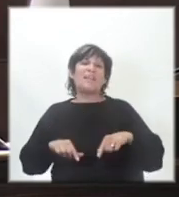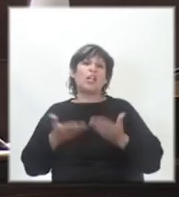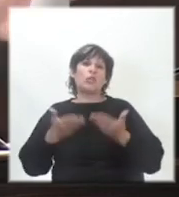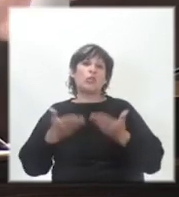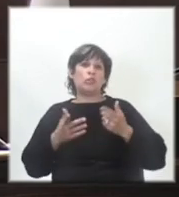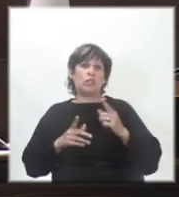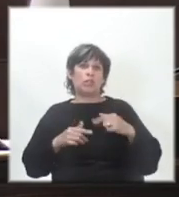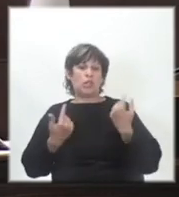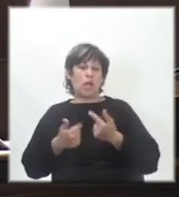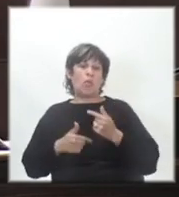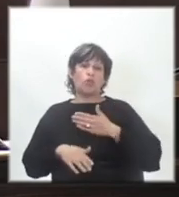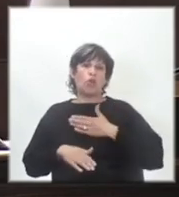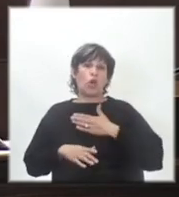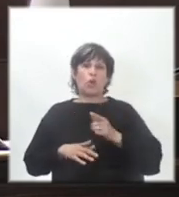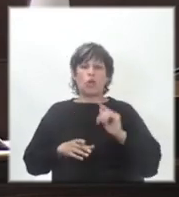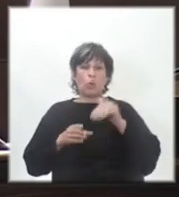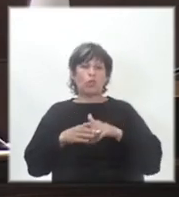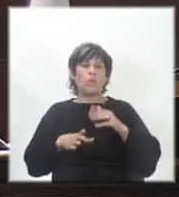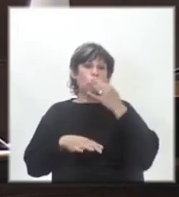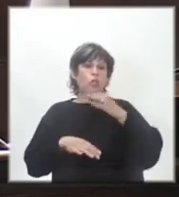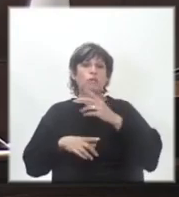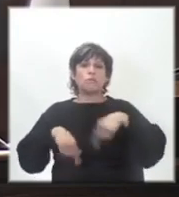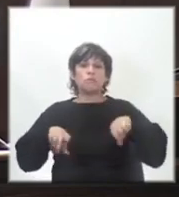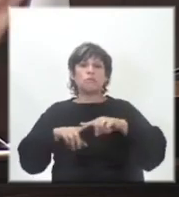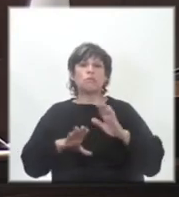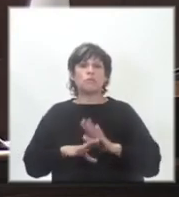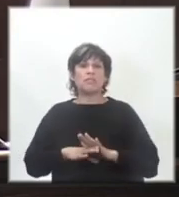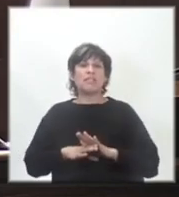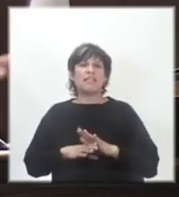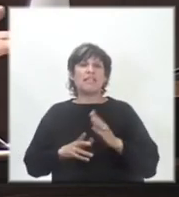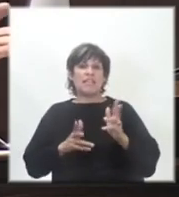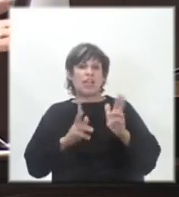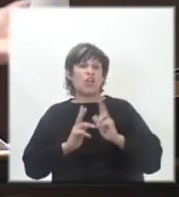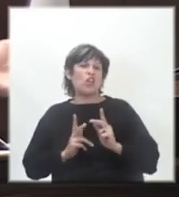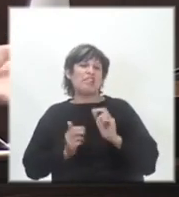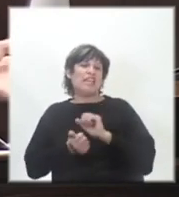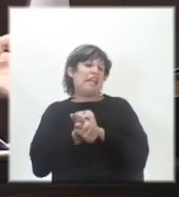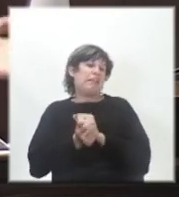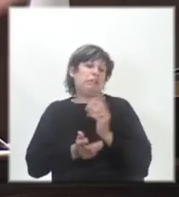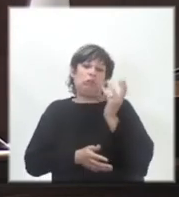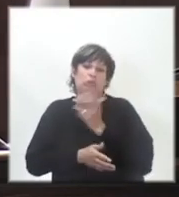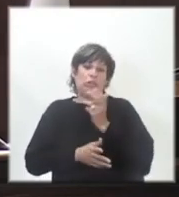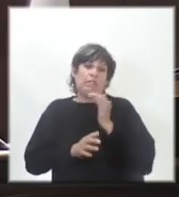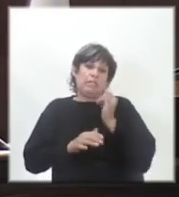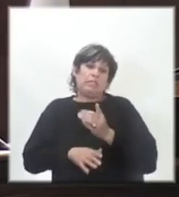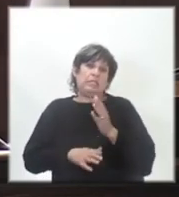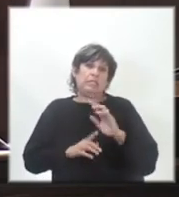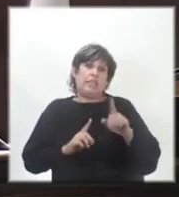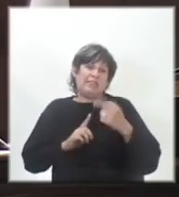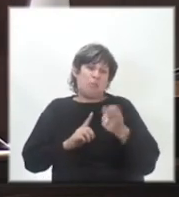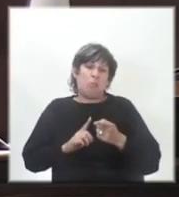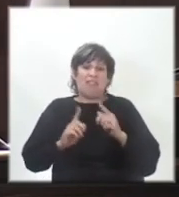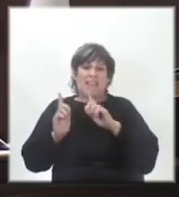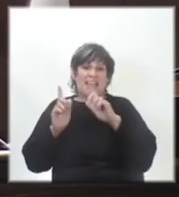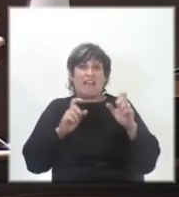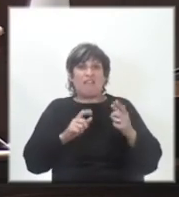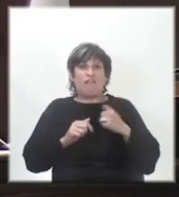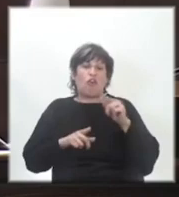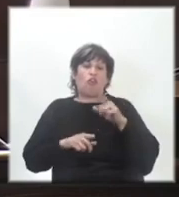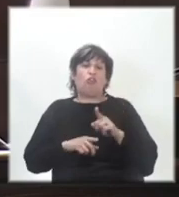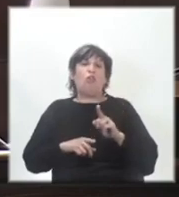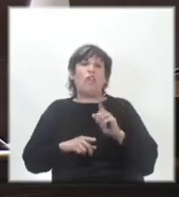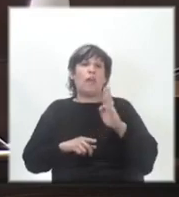totalmente de acuerdo, votemos cuando quiera. Nos dice que las cárceles son terribles. Y sí, después de las fotos de Gabriel